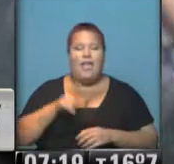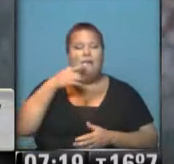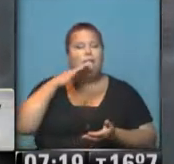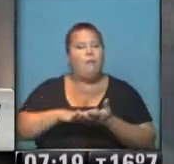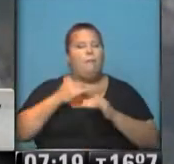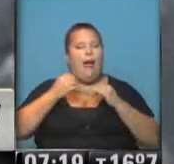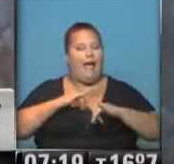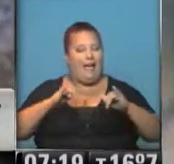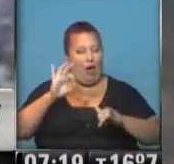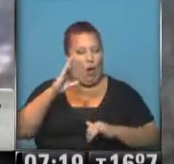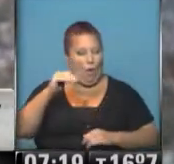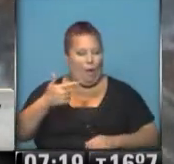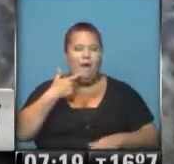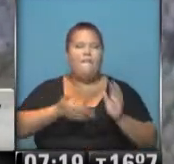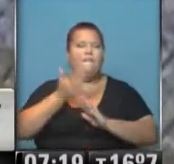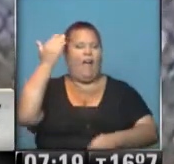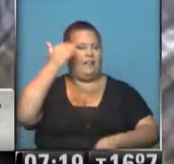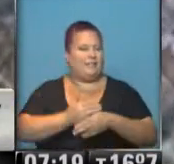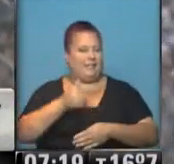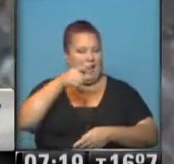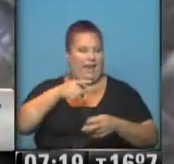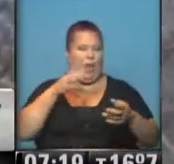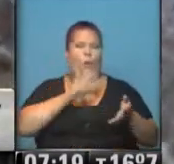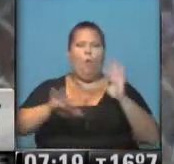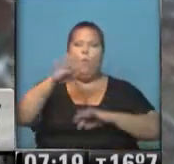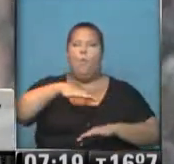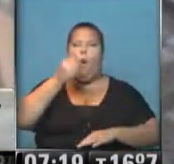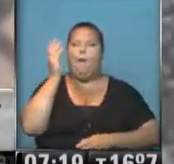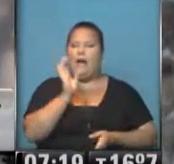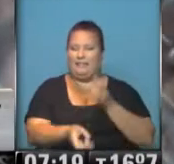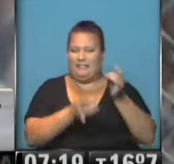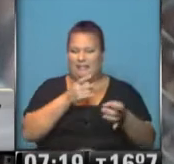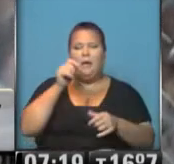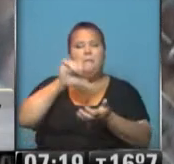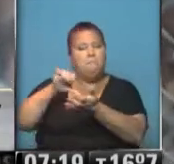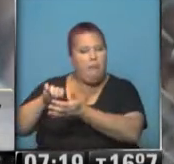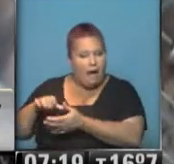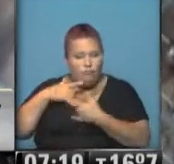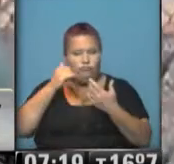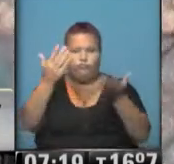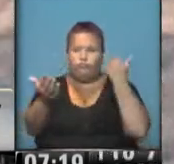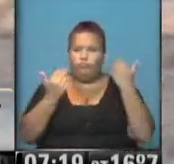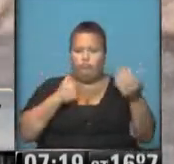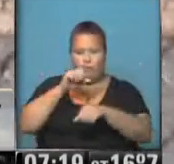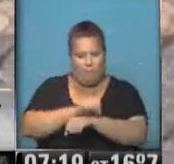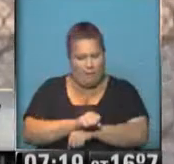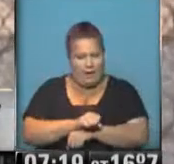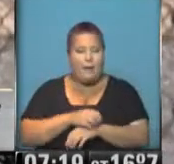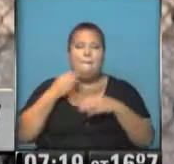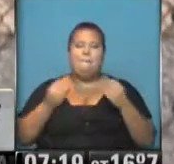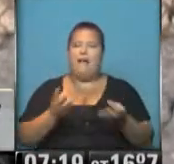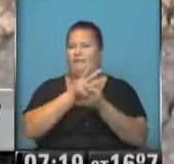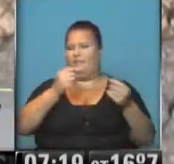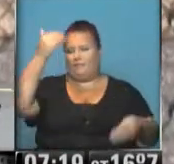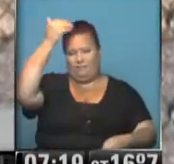de campaña de Barack Obama que iba a cerrar ese centro de tortura. Muchos países se ofrecieron a recibir a algunos de los detenidos para poner